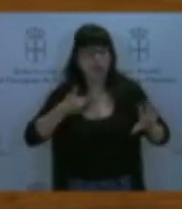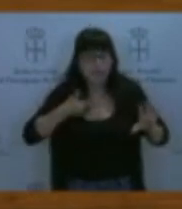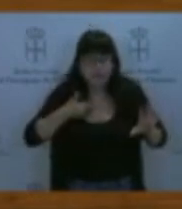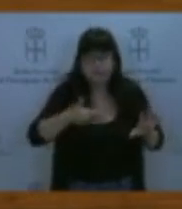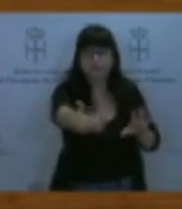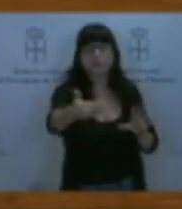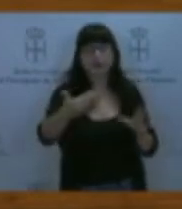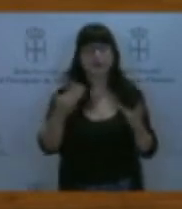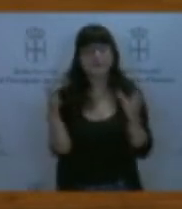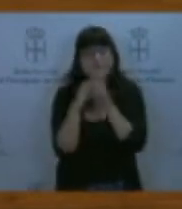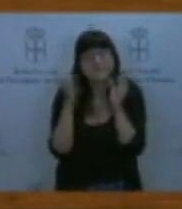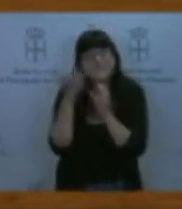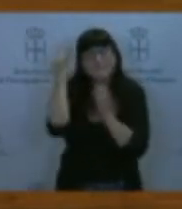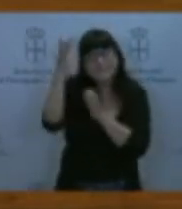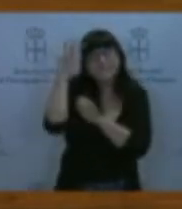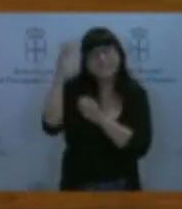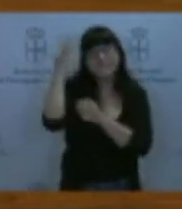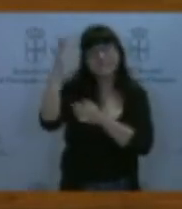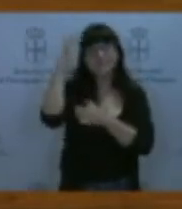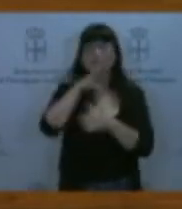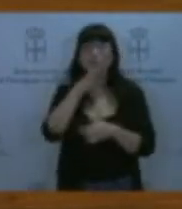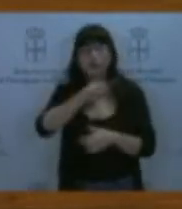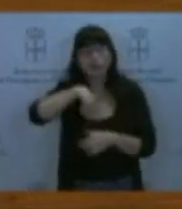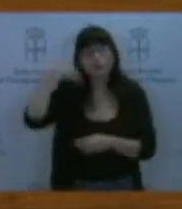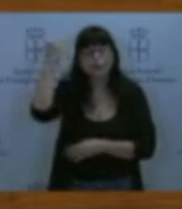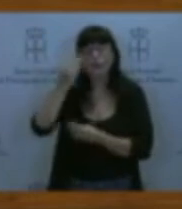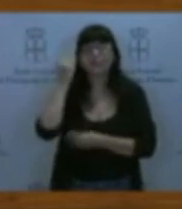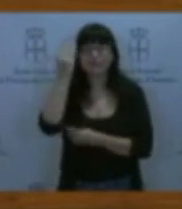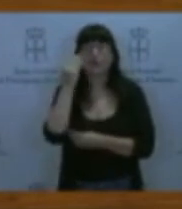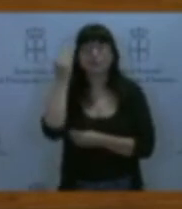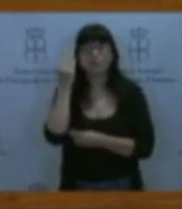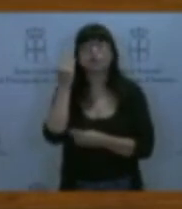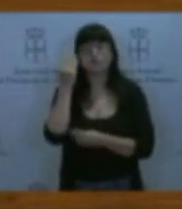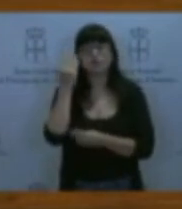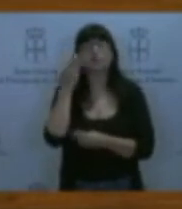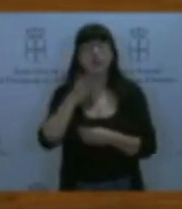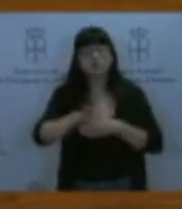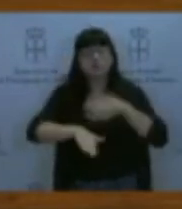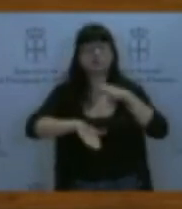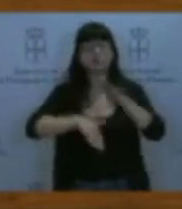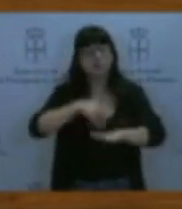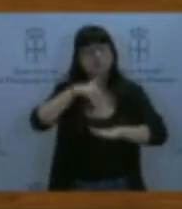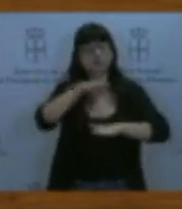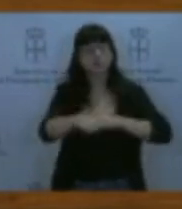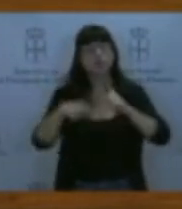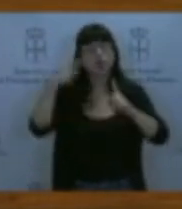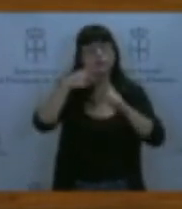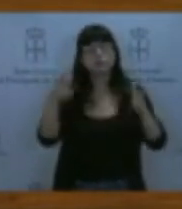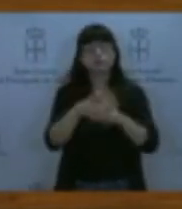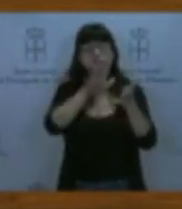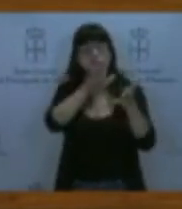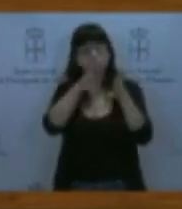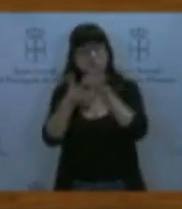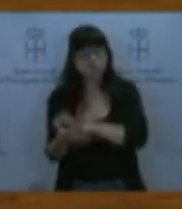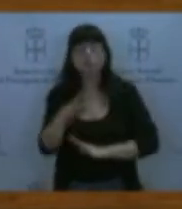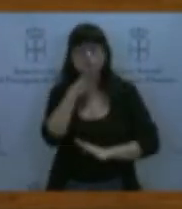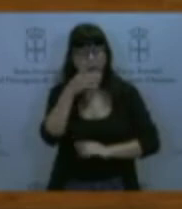capaces de aportar para caminar cambiando. Por eso es por lo que vinimos a las instituciones para mejorar la vida de la gente